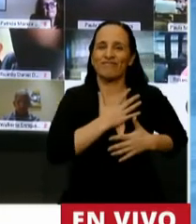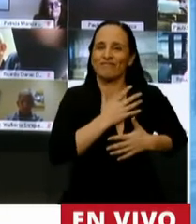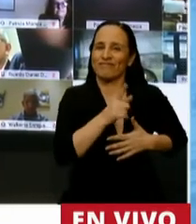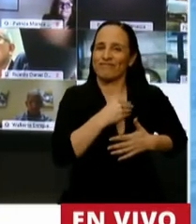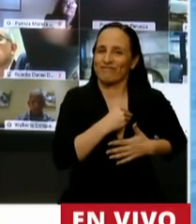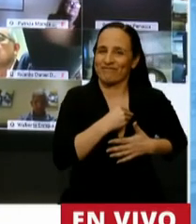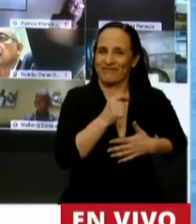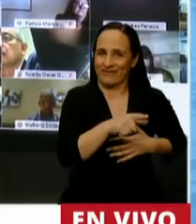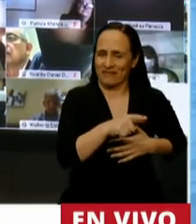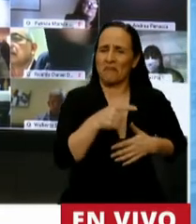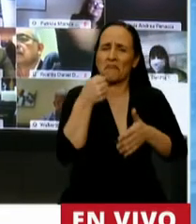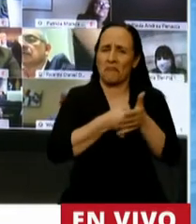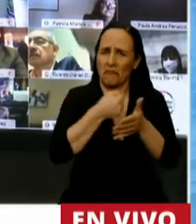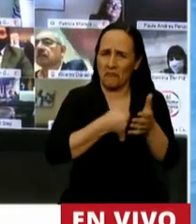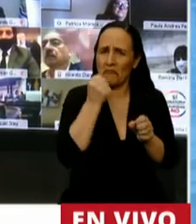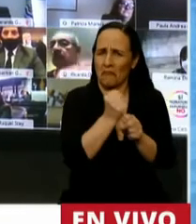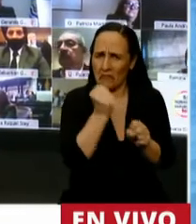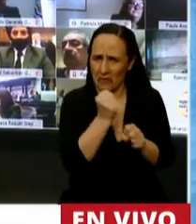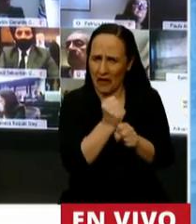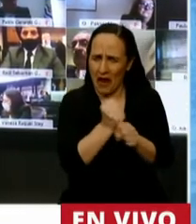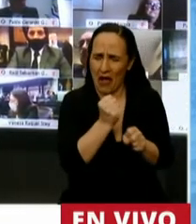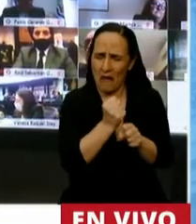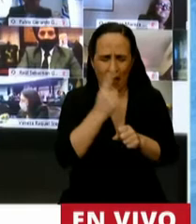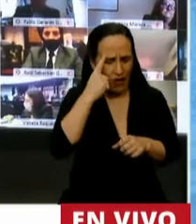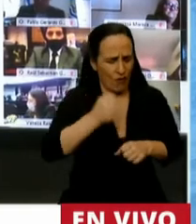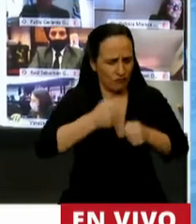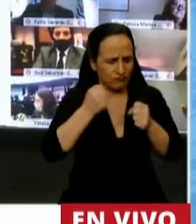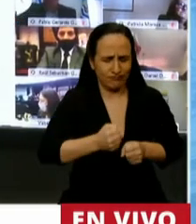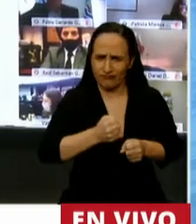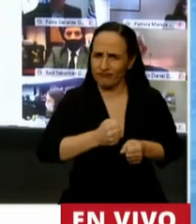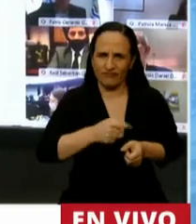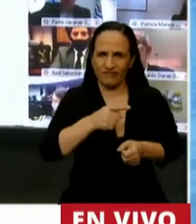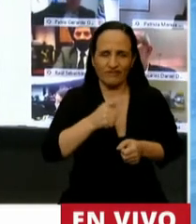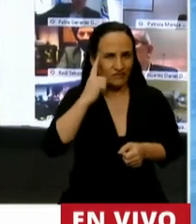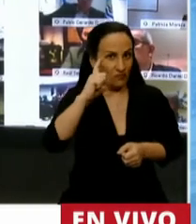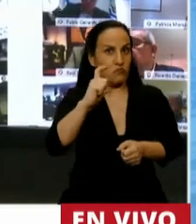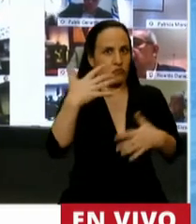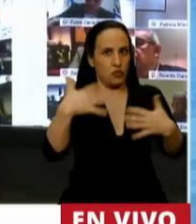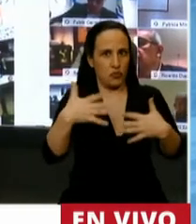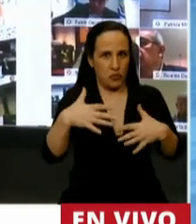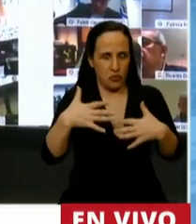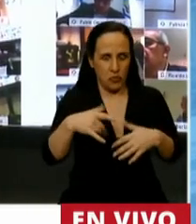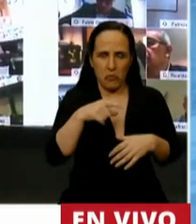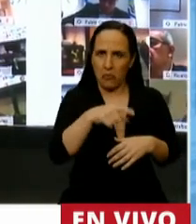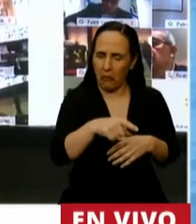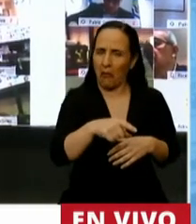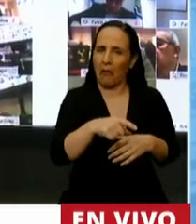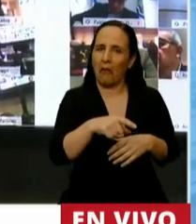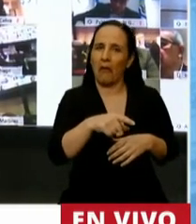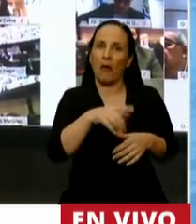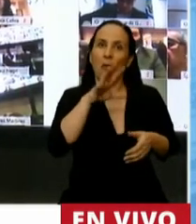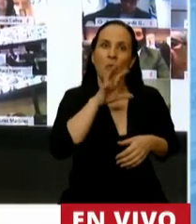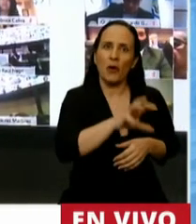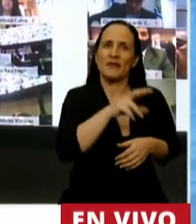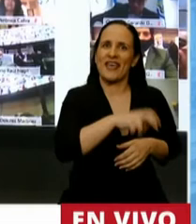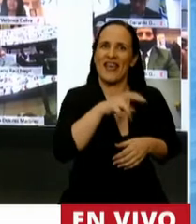Y que a fuerza de trabajo, convicción, inteligencia, logró trascender en la provincia de